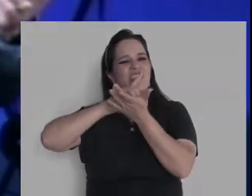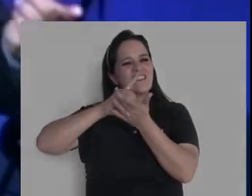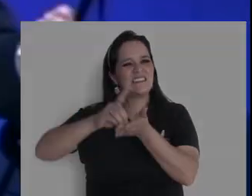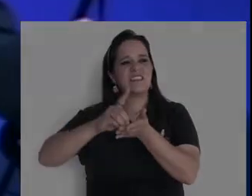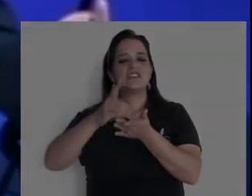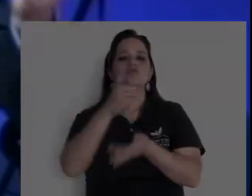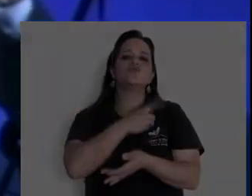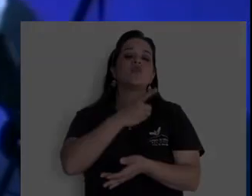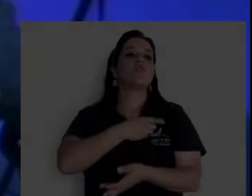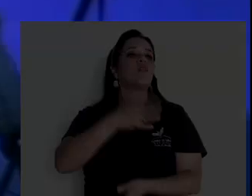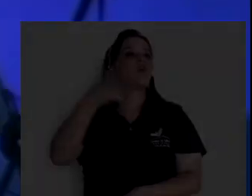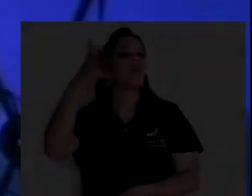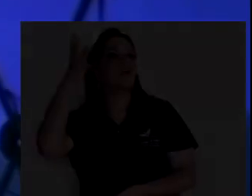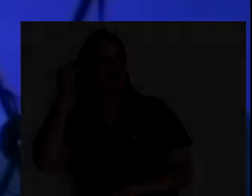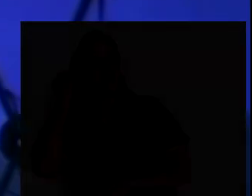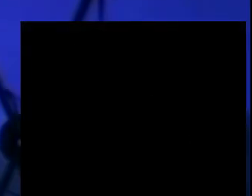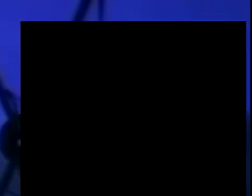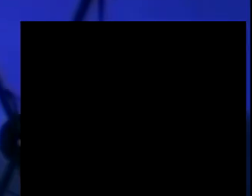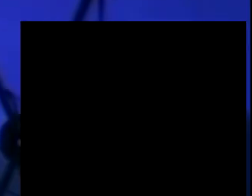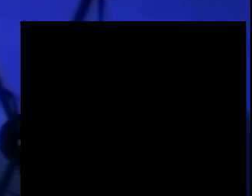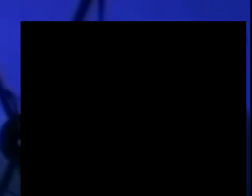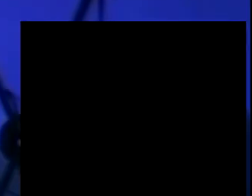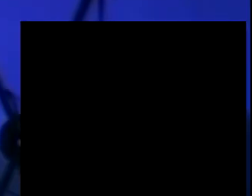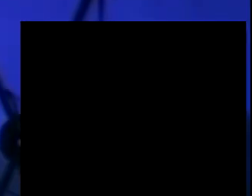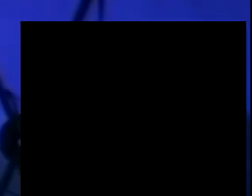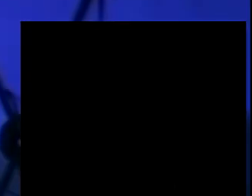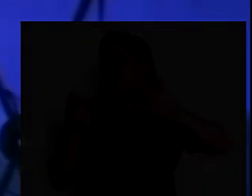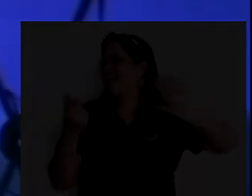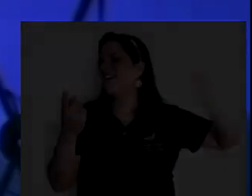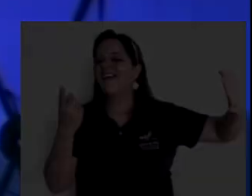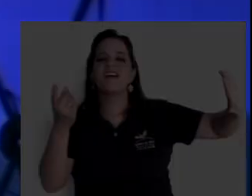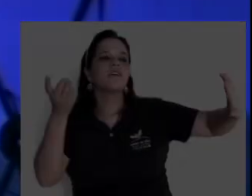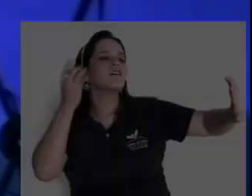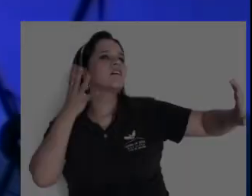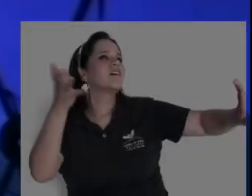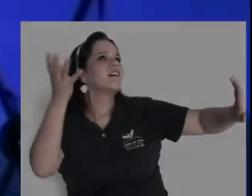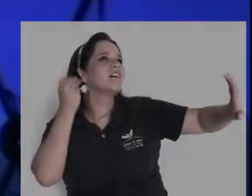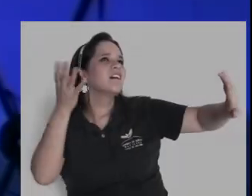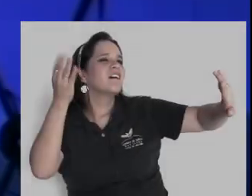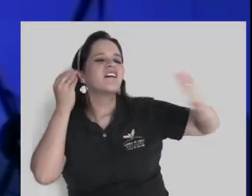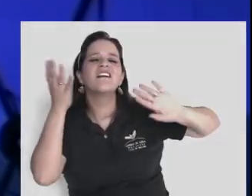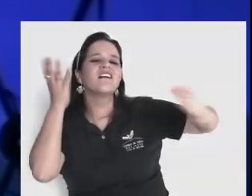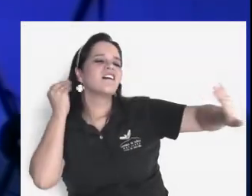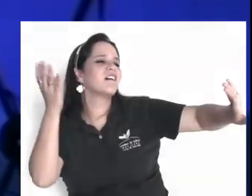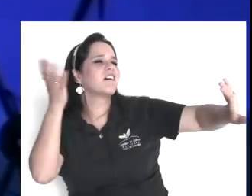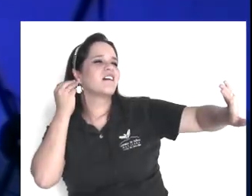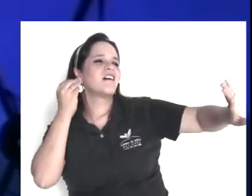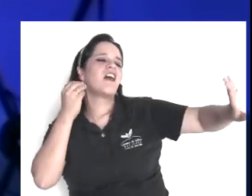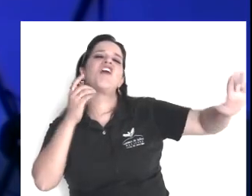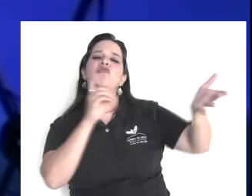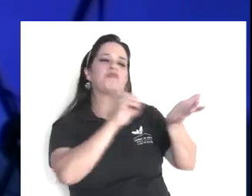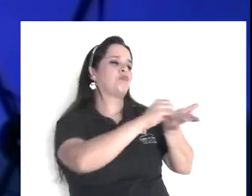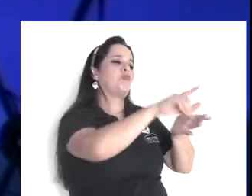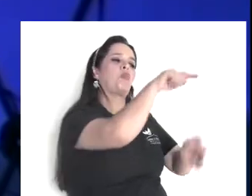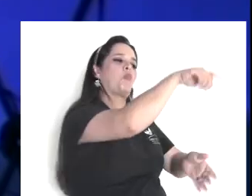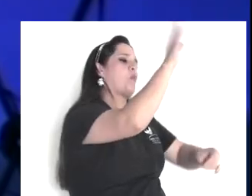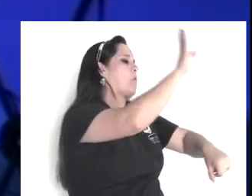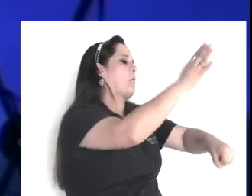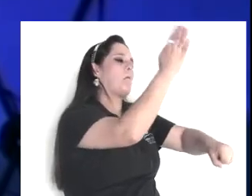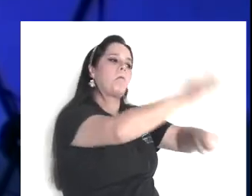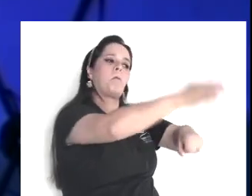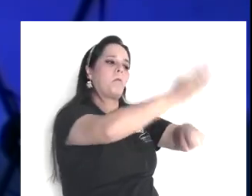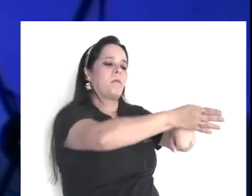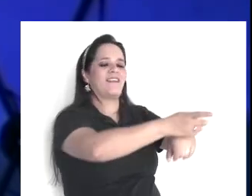que oigan sus oídos, en la versión Dios habla hoy, dice, ni dará su sentencia,